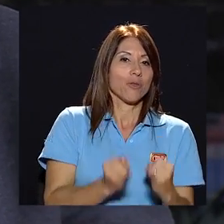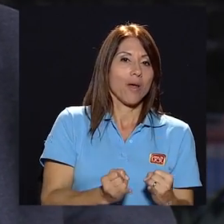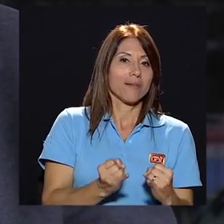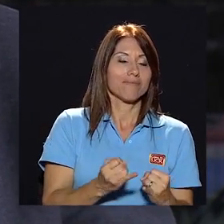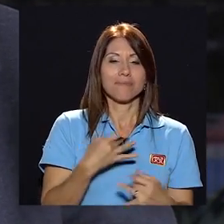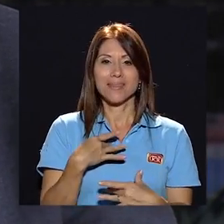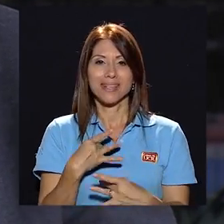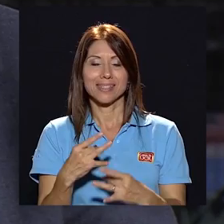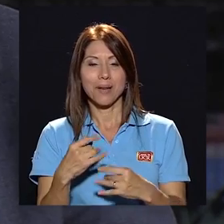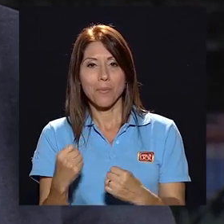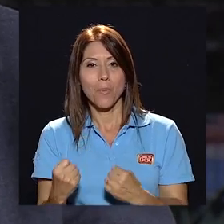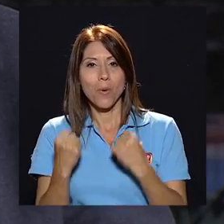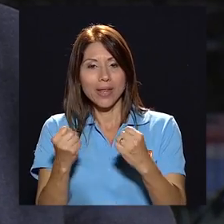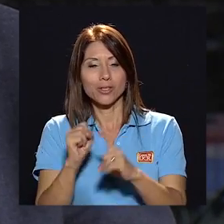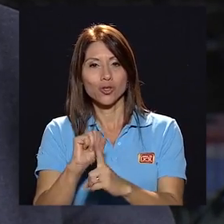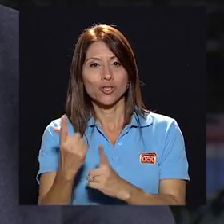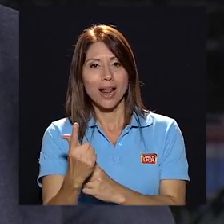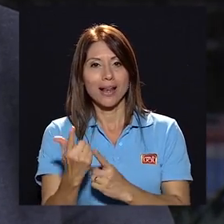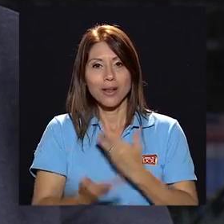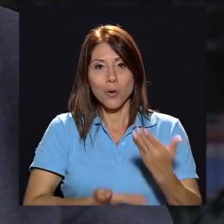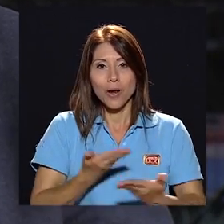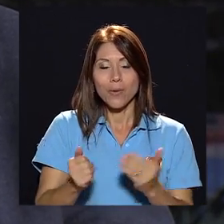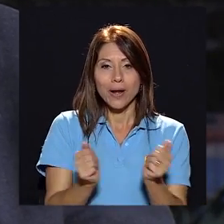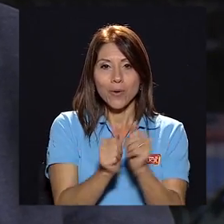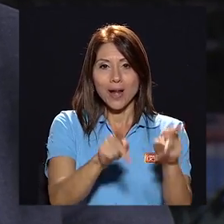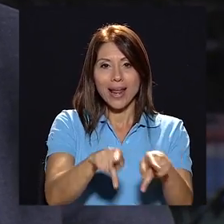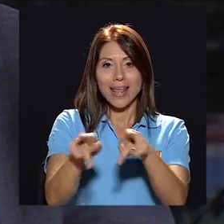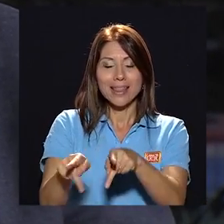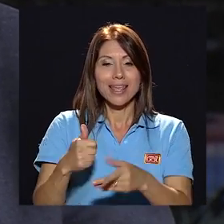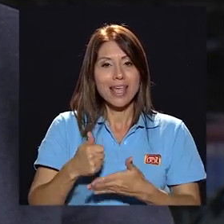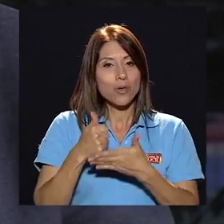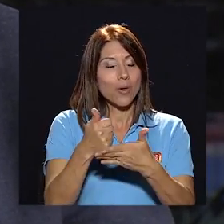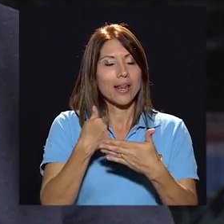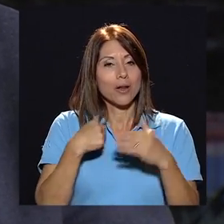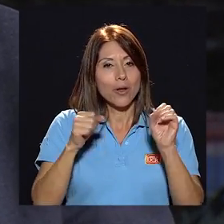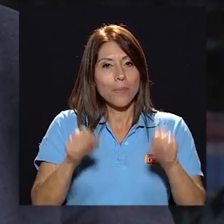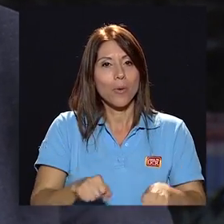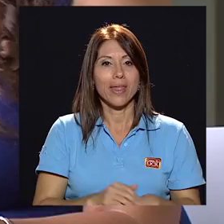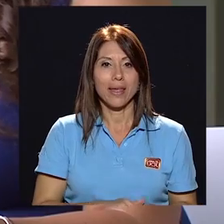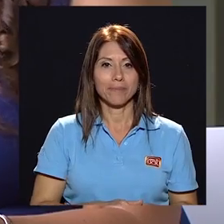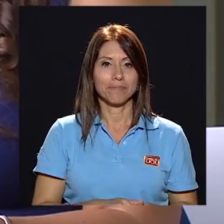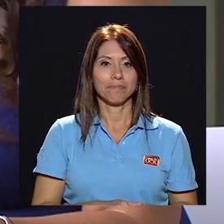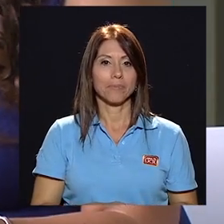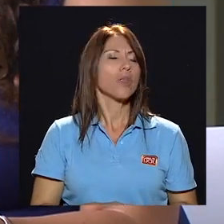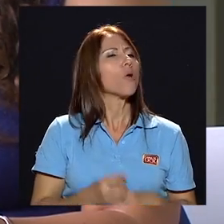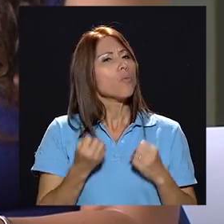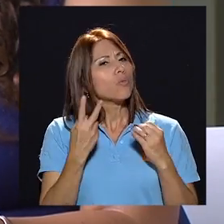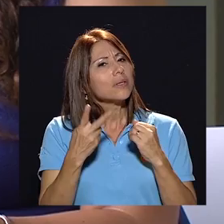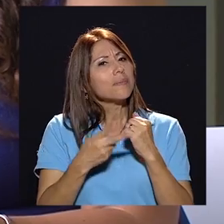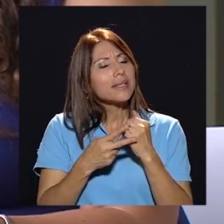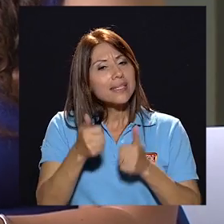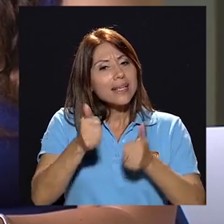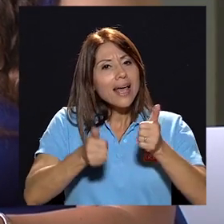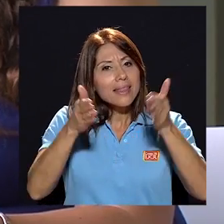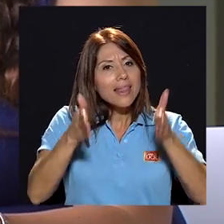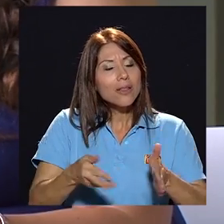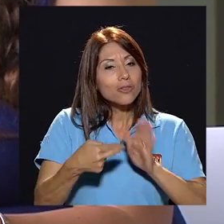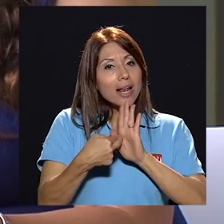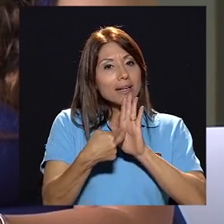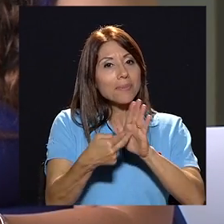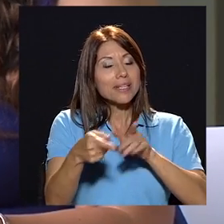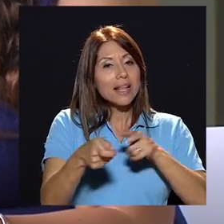sino el poder social digamos colaborar con la gente y ayudar en lo que pueda muy a menudo los candidatos a la